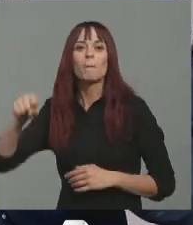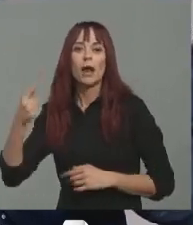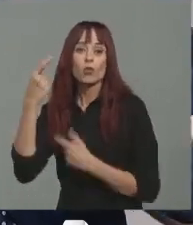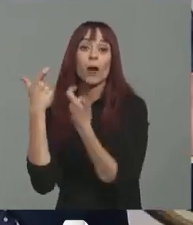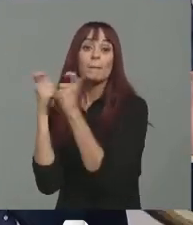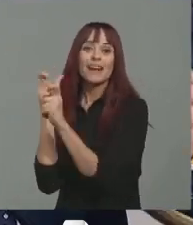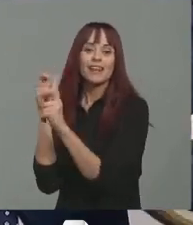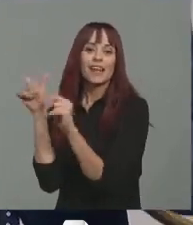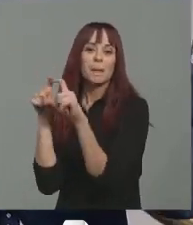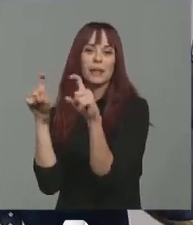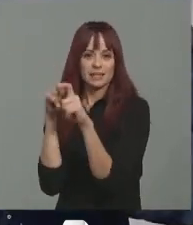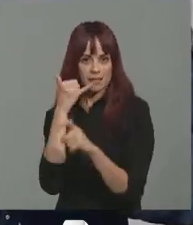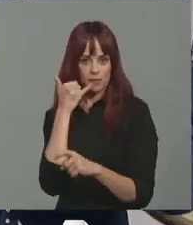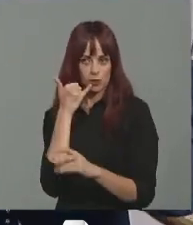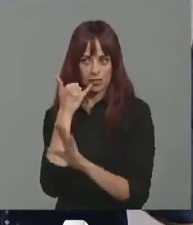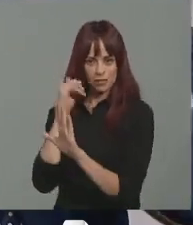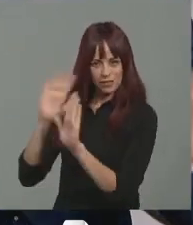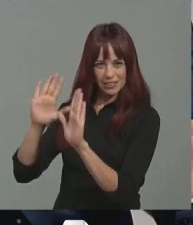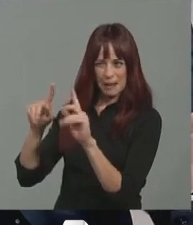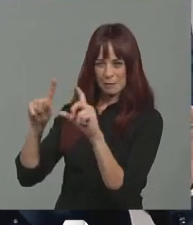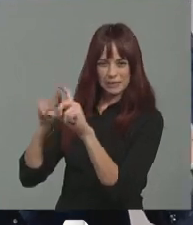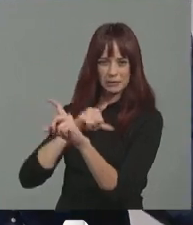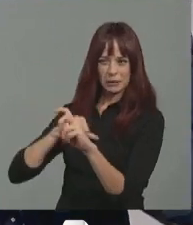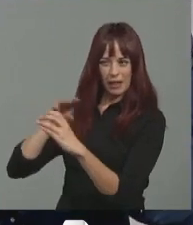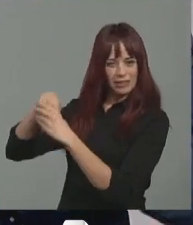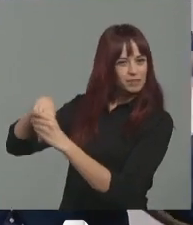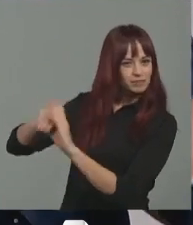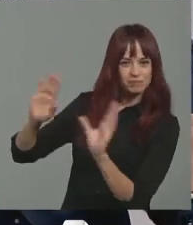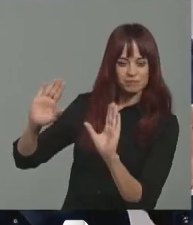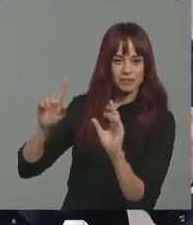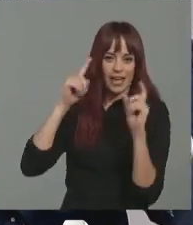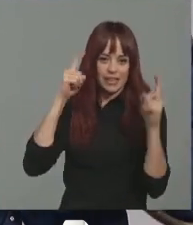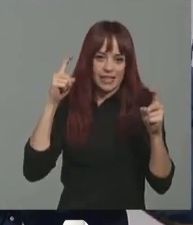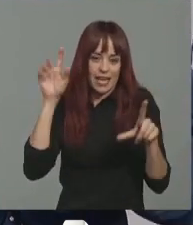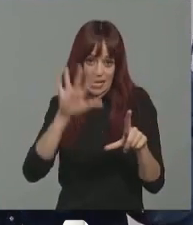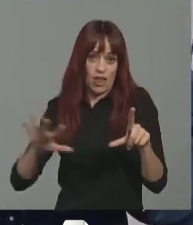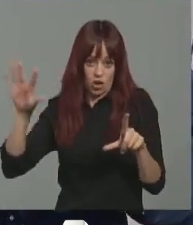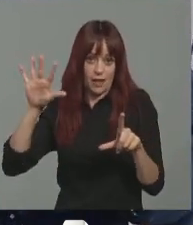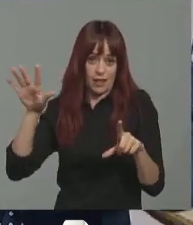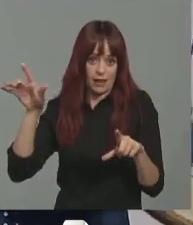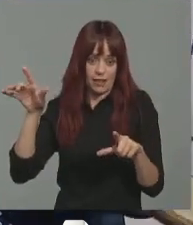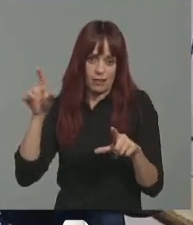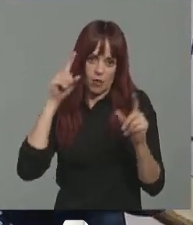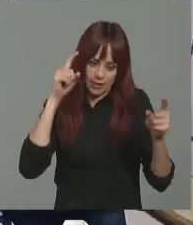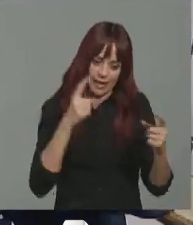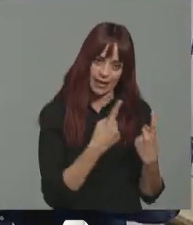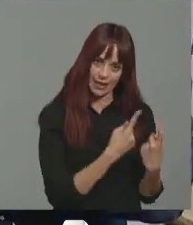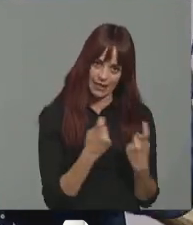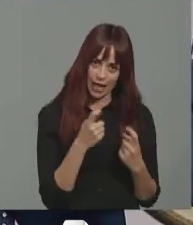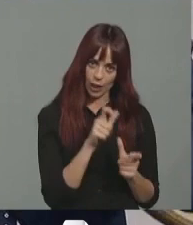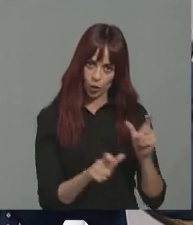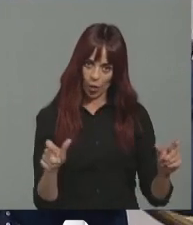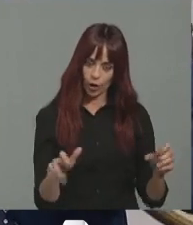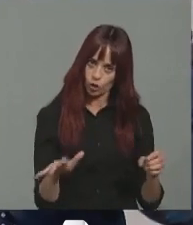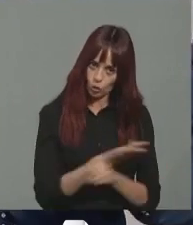telefónica. Oiga, vamos a dejar de intervenir en empresas privadas para intentar nacionalizarlas y vamos a dedicarnos a cubrir las necesidades de los ciudadanos,